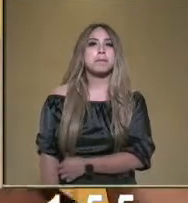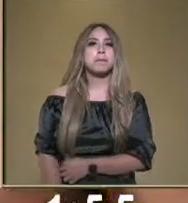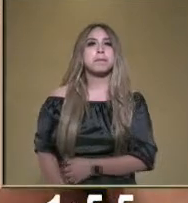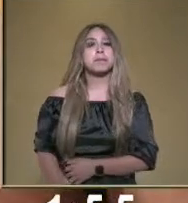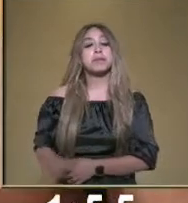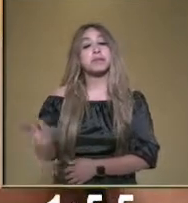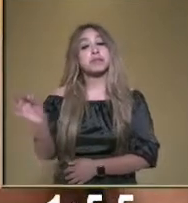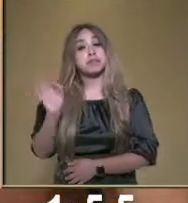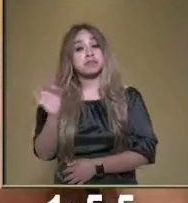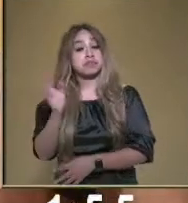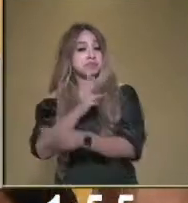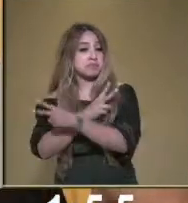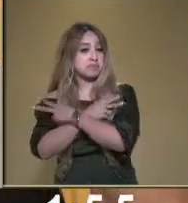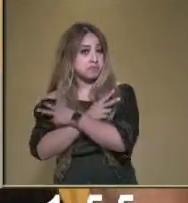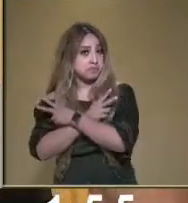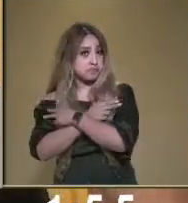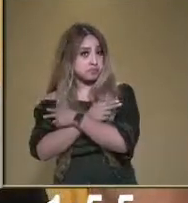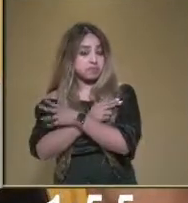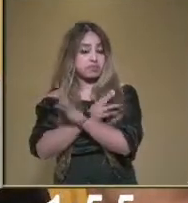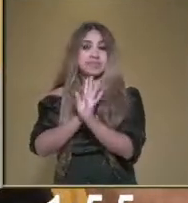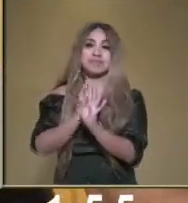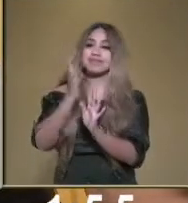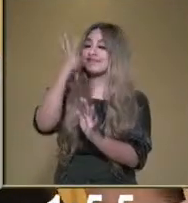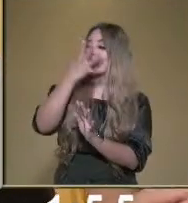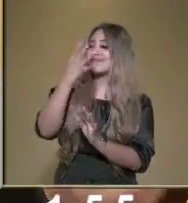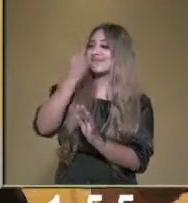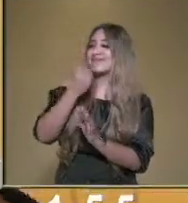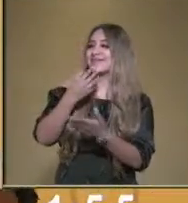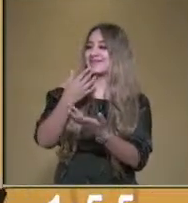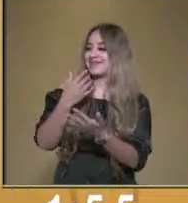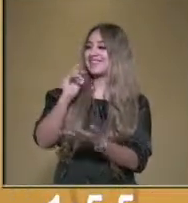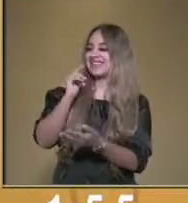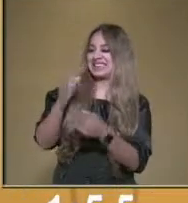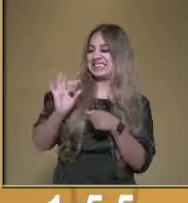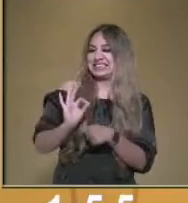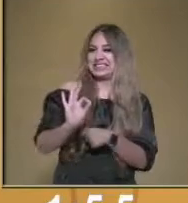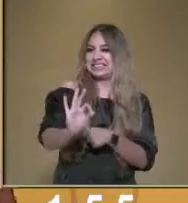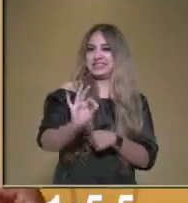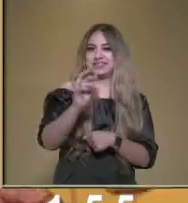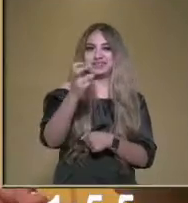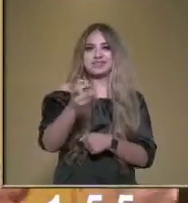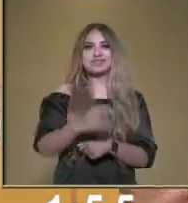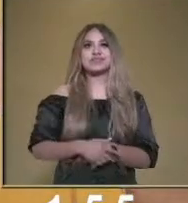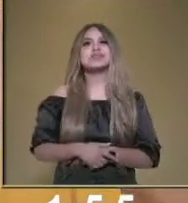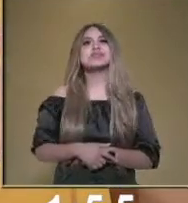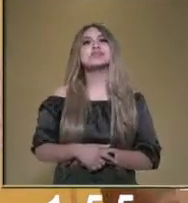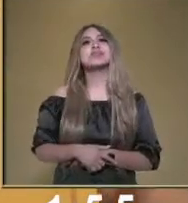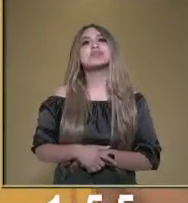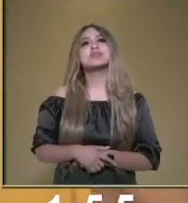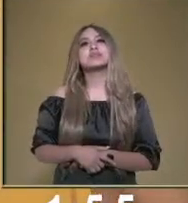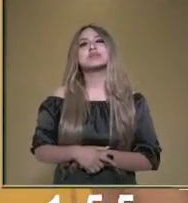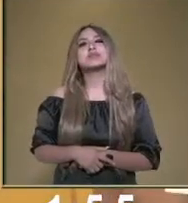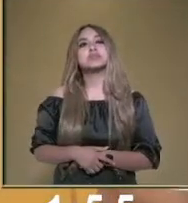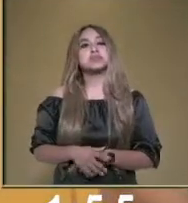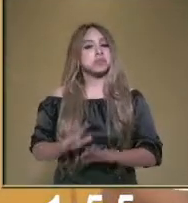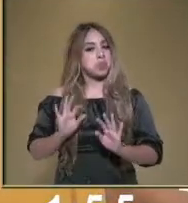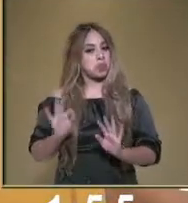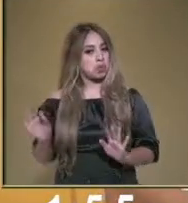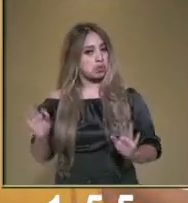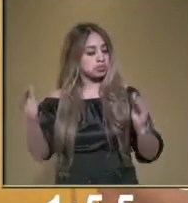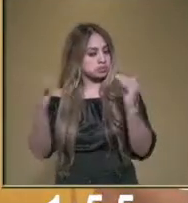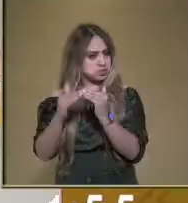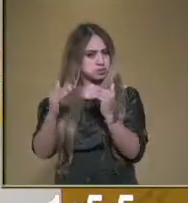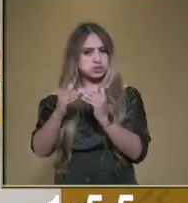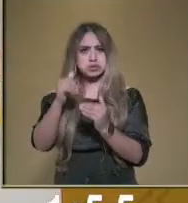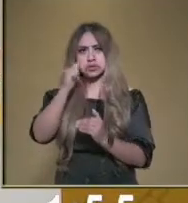pesar de las vacaciones bellas que nos esperan, pero aunque estemos encerrados tenemos tiempo de llevar a cabo todas las indicaciones que